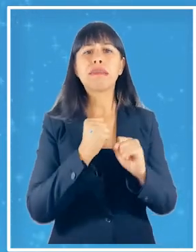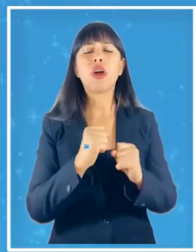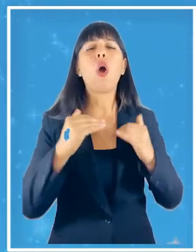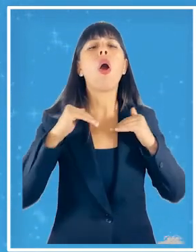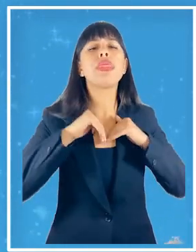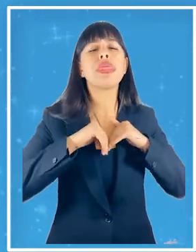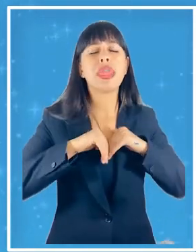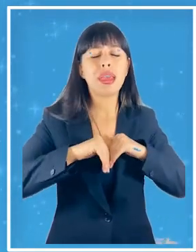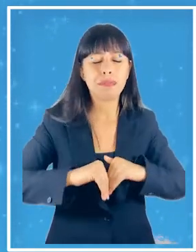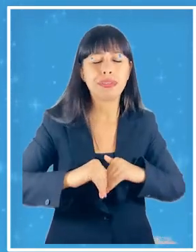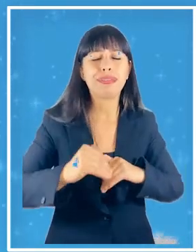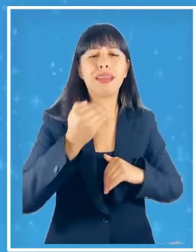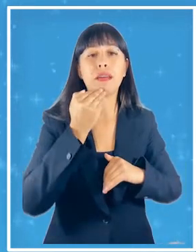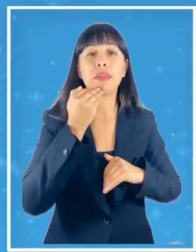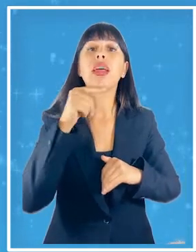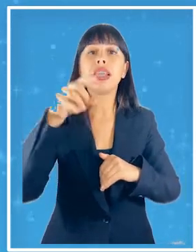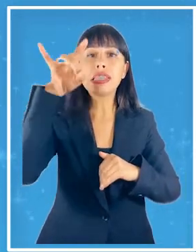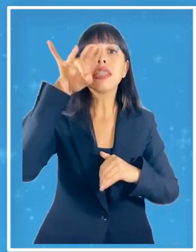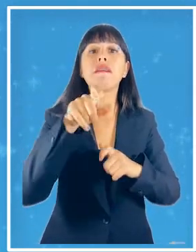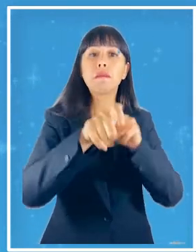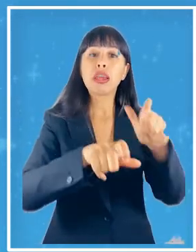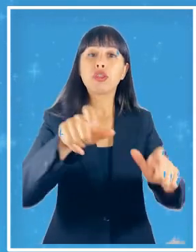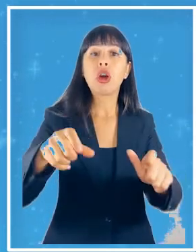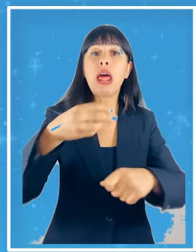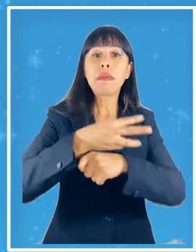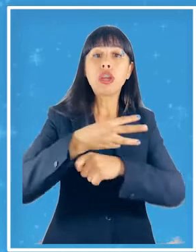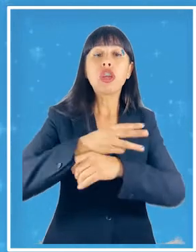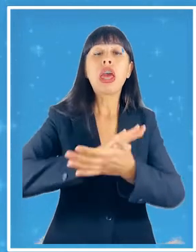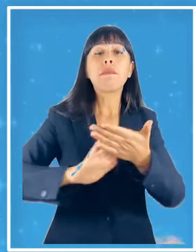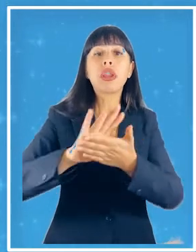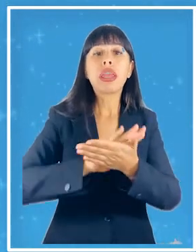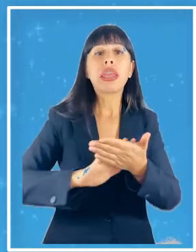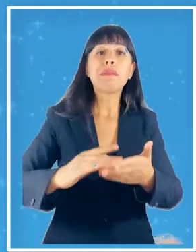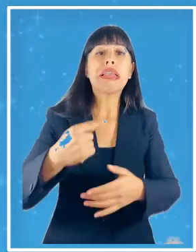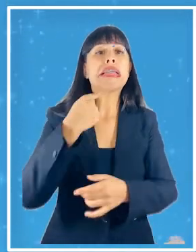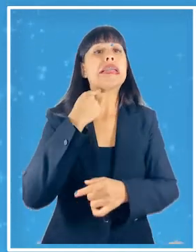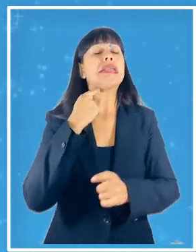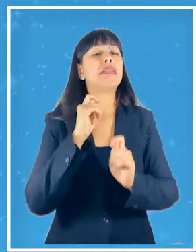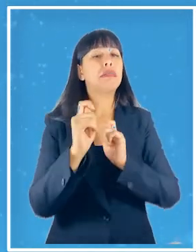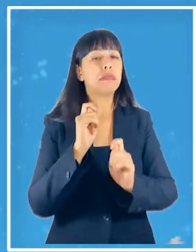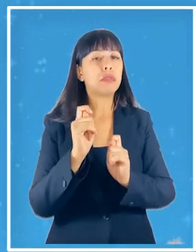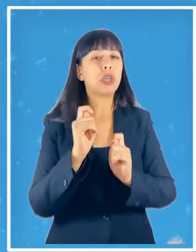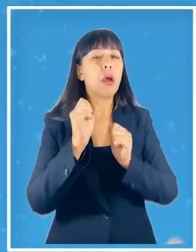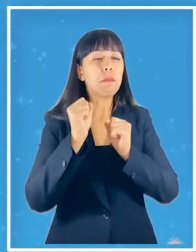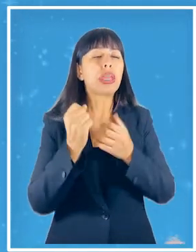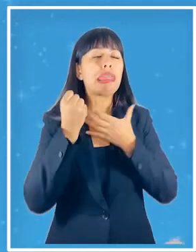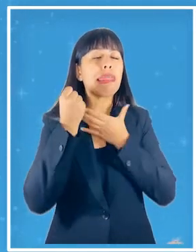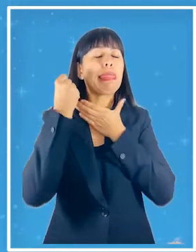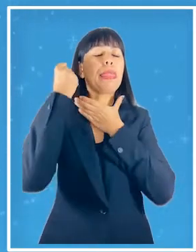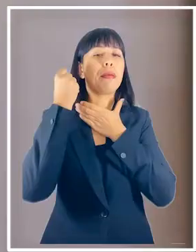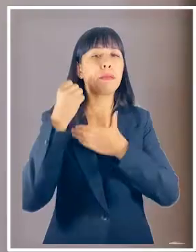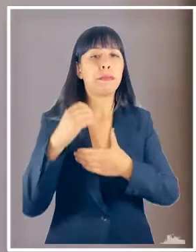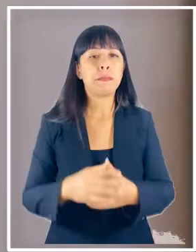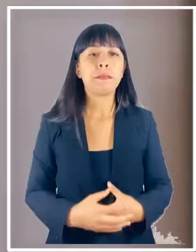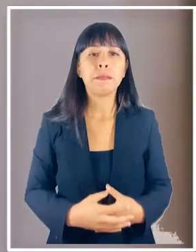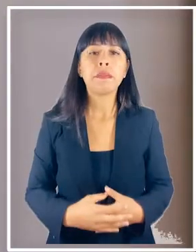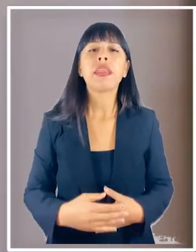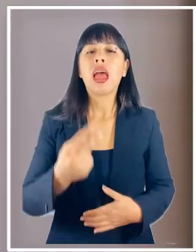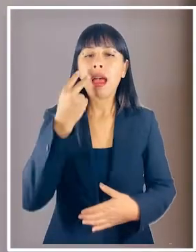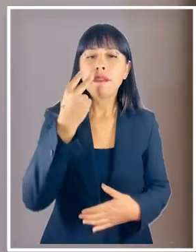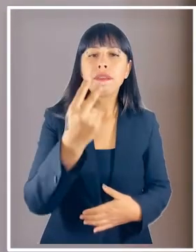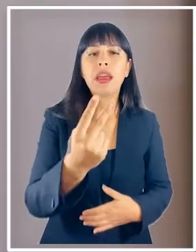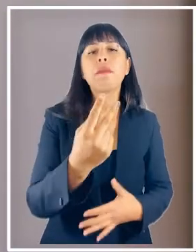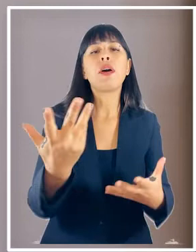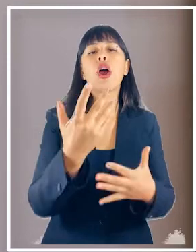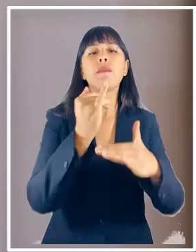y sabemos que estos pueden llevar a las personas mayores por ejemplo al riesgo de suicidio a continuación veremos algunas